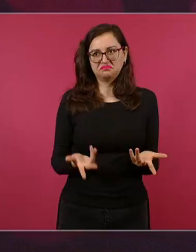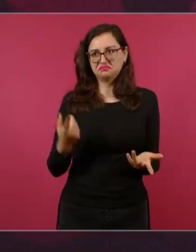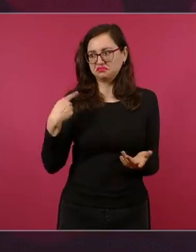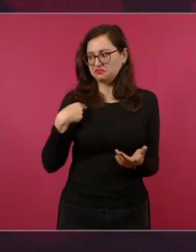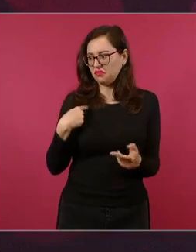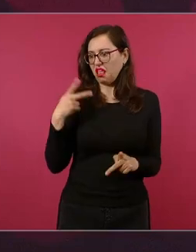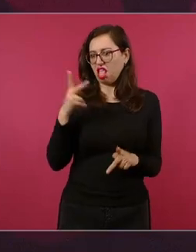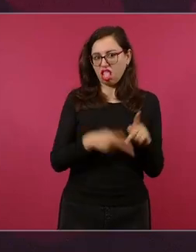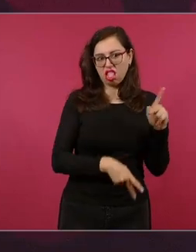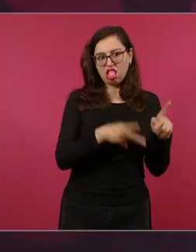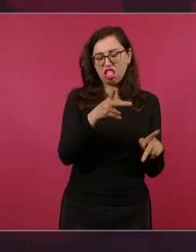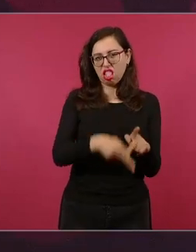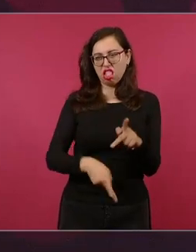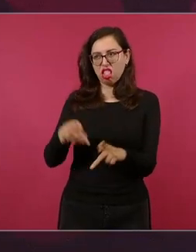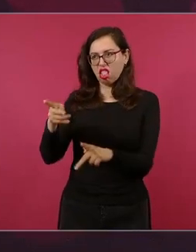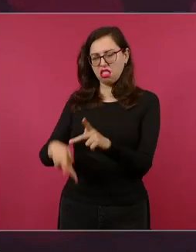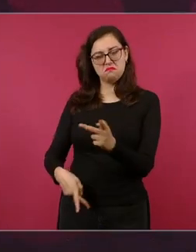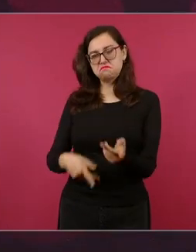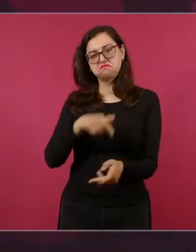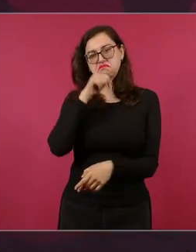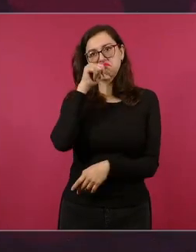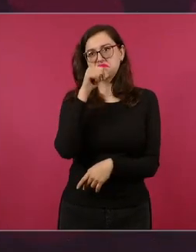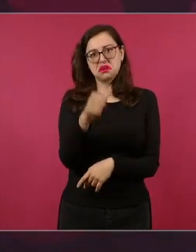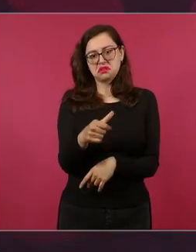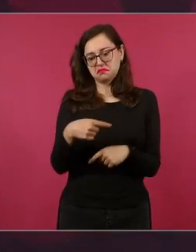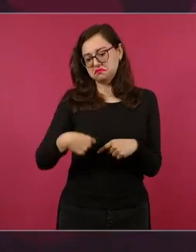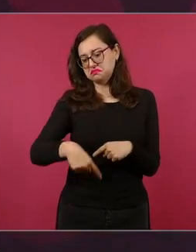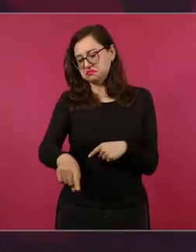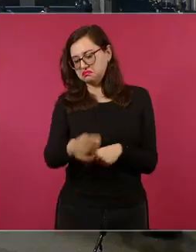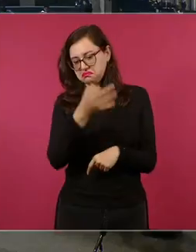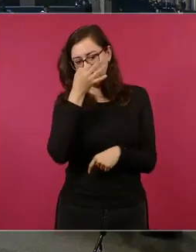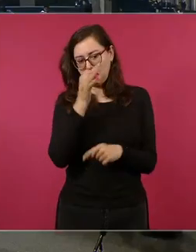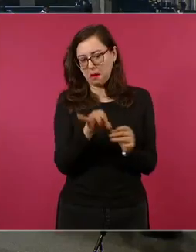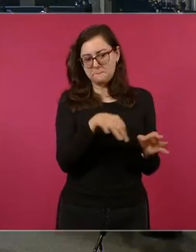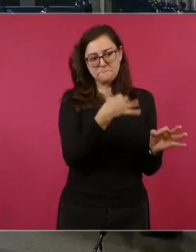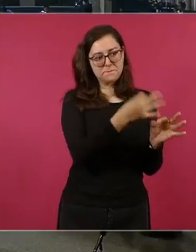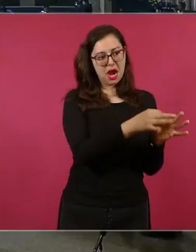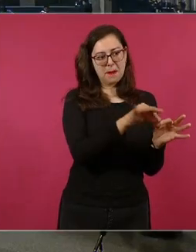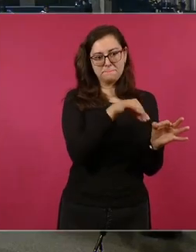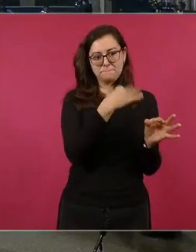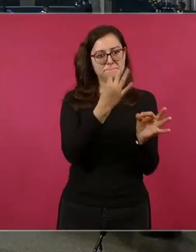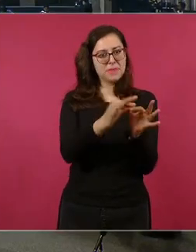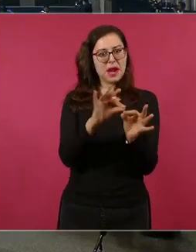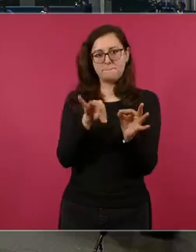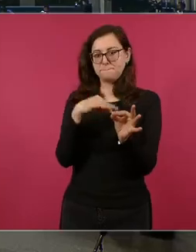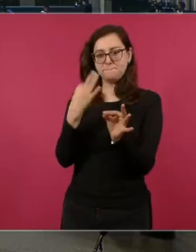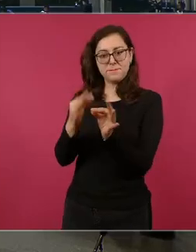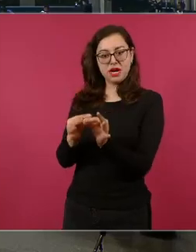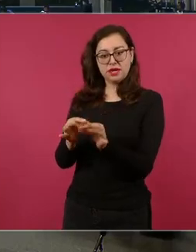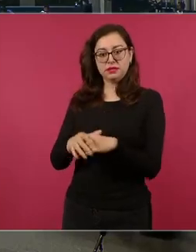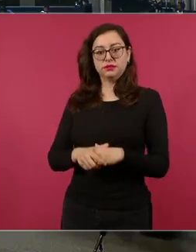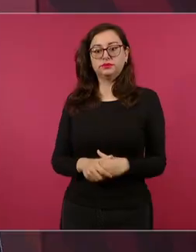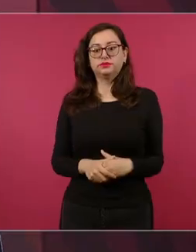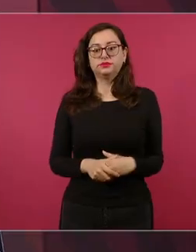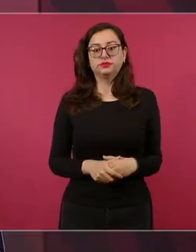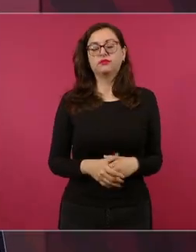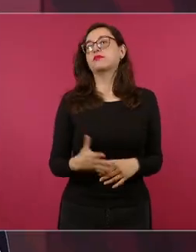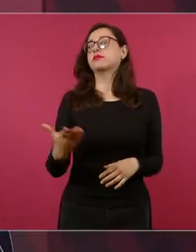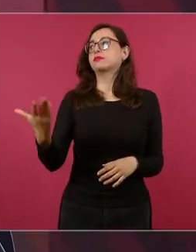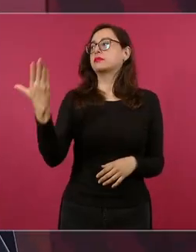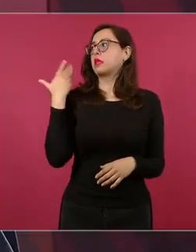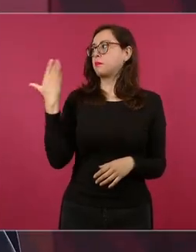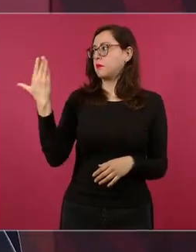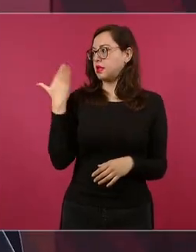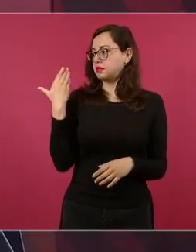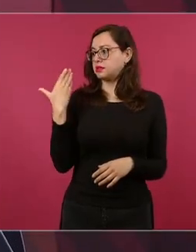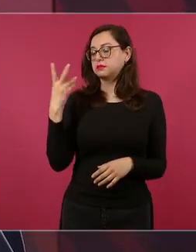ahora le comentaba yo de que que fuimos en la